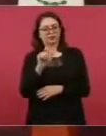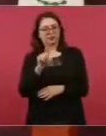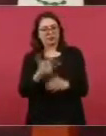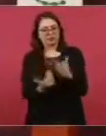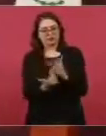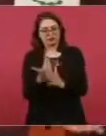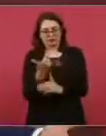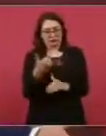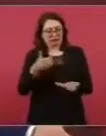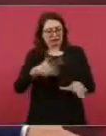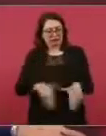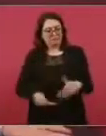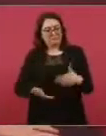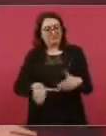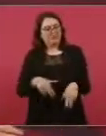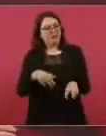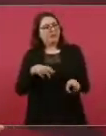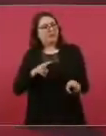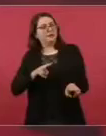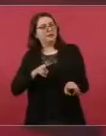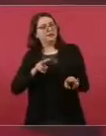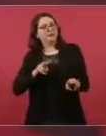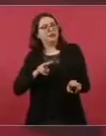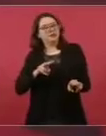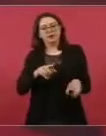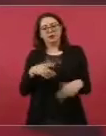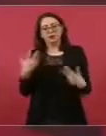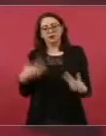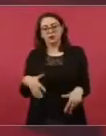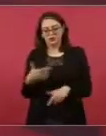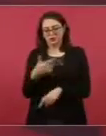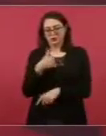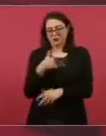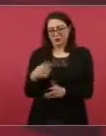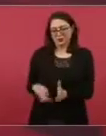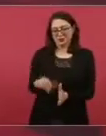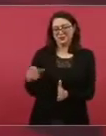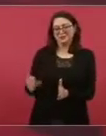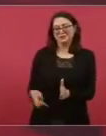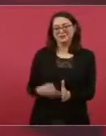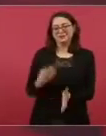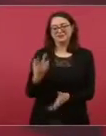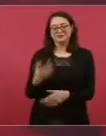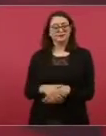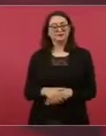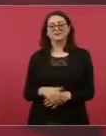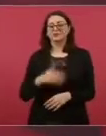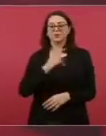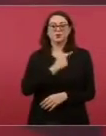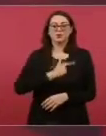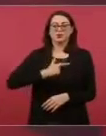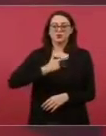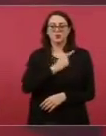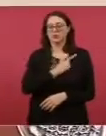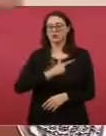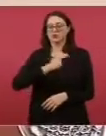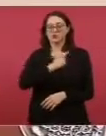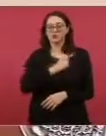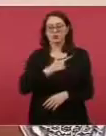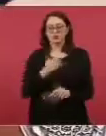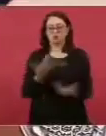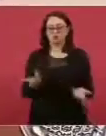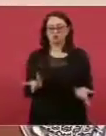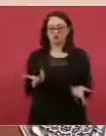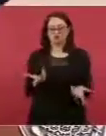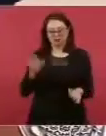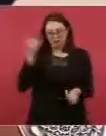es un placer, pero que se